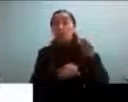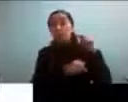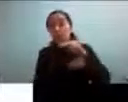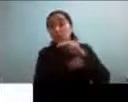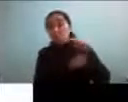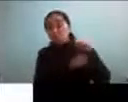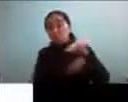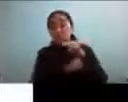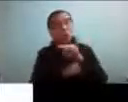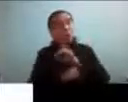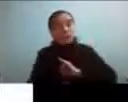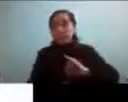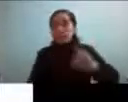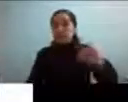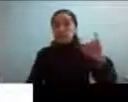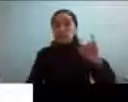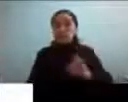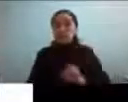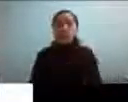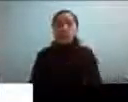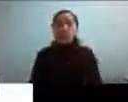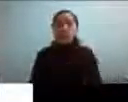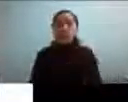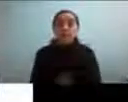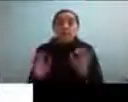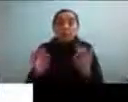y eso gracias